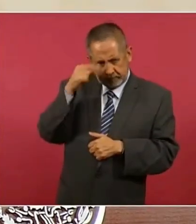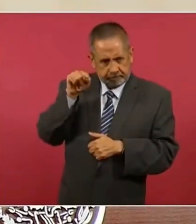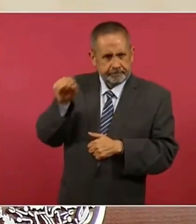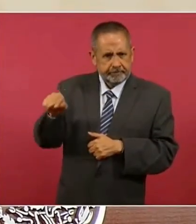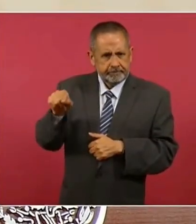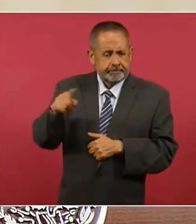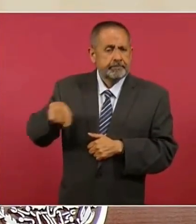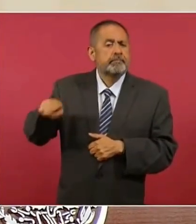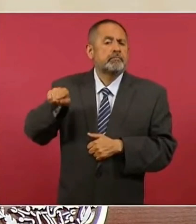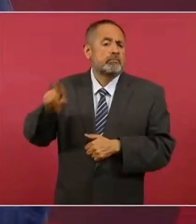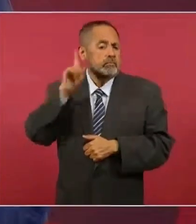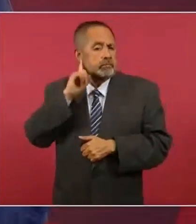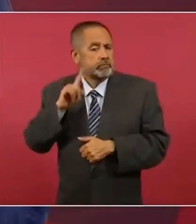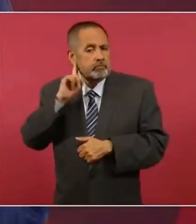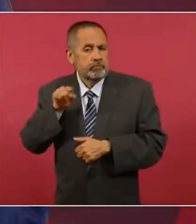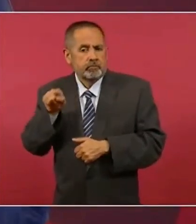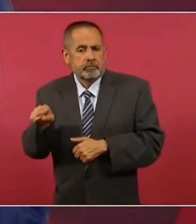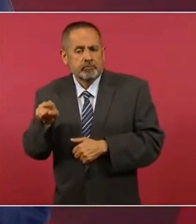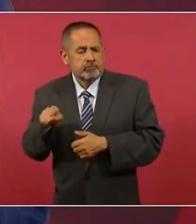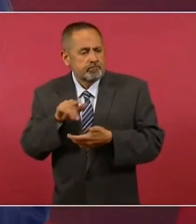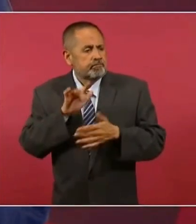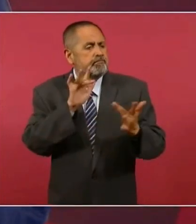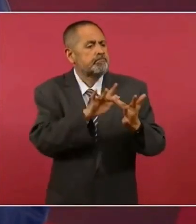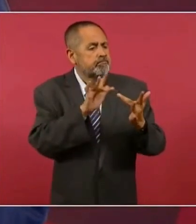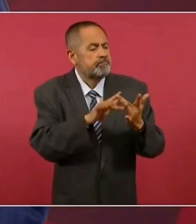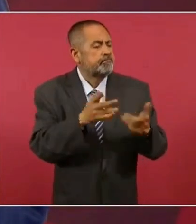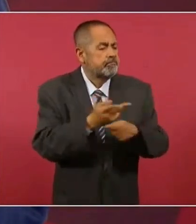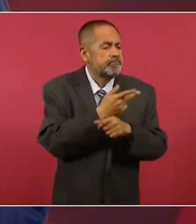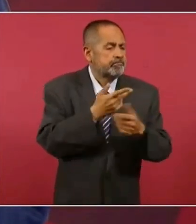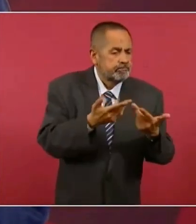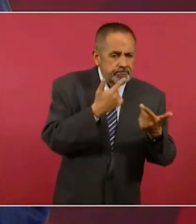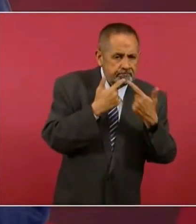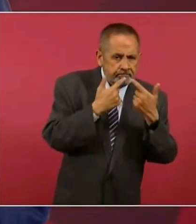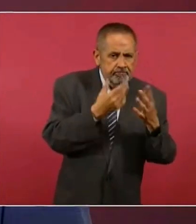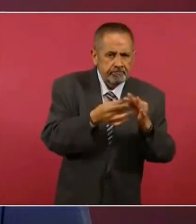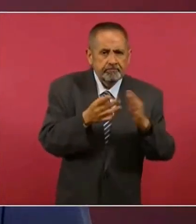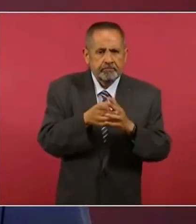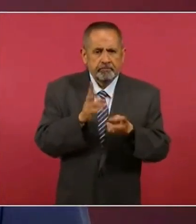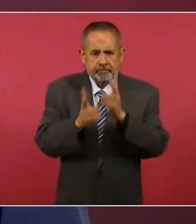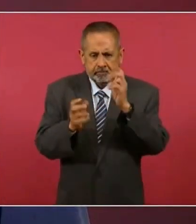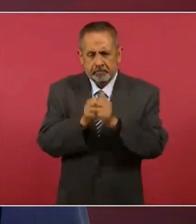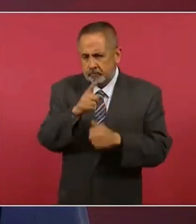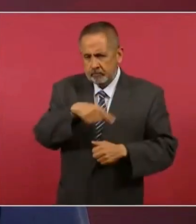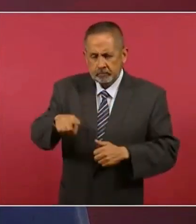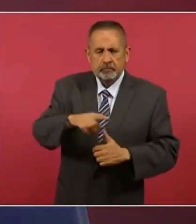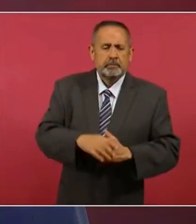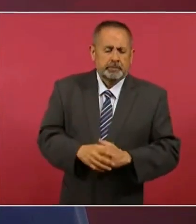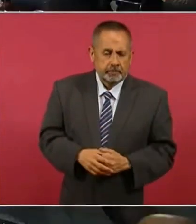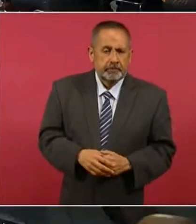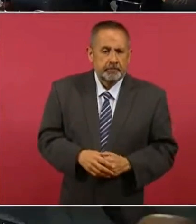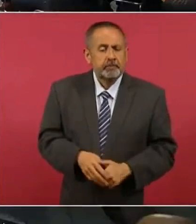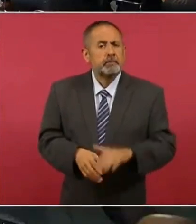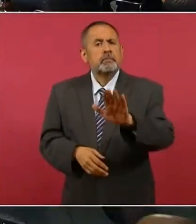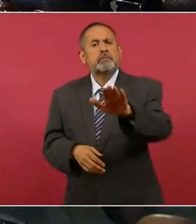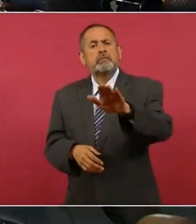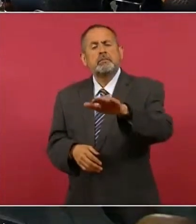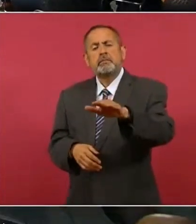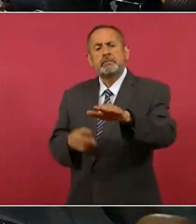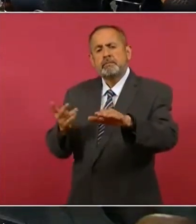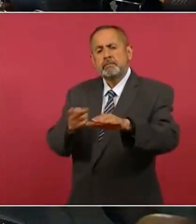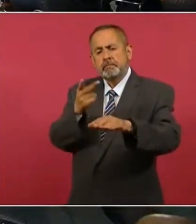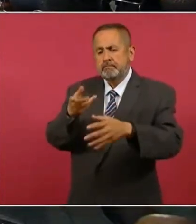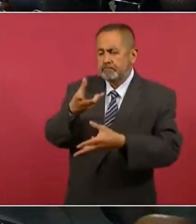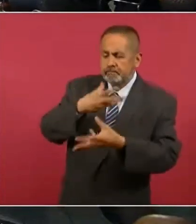ella, Rosa Isela, los busque y hable con ellos. Y en cuanto a la reparación del daño,